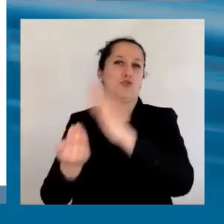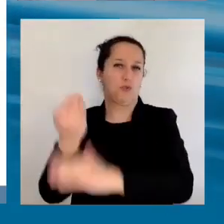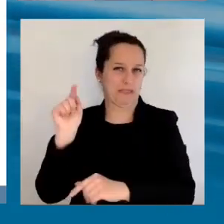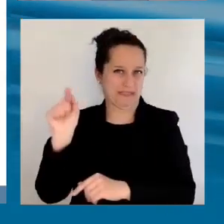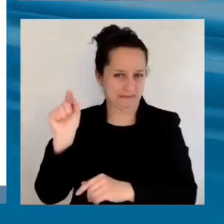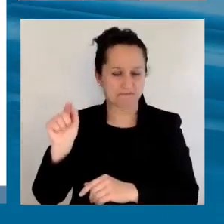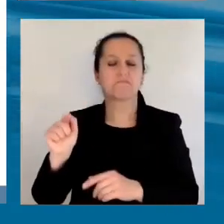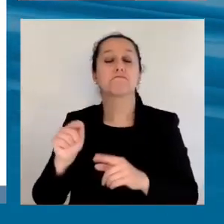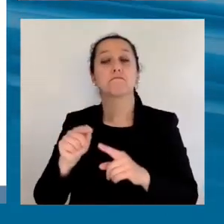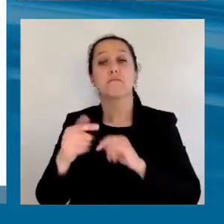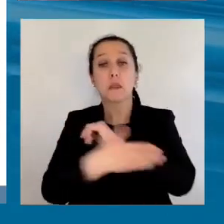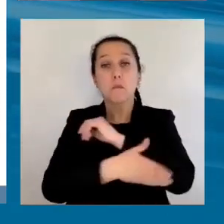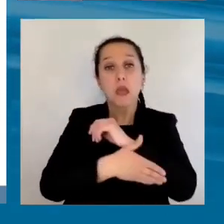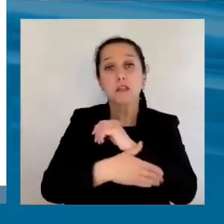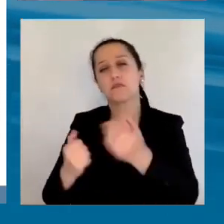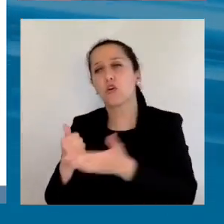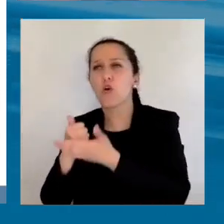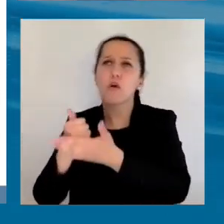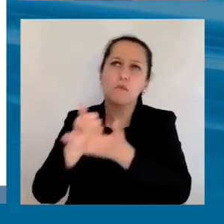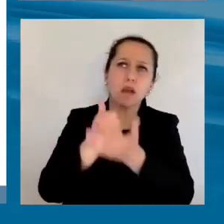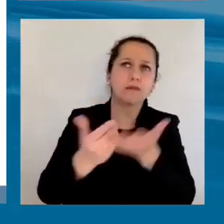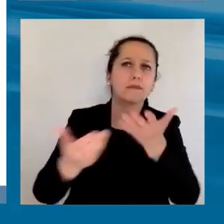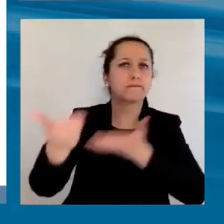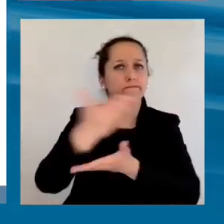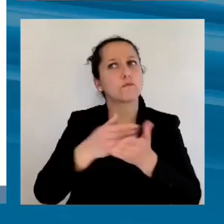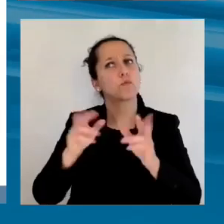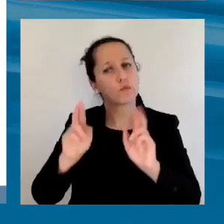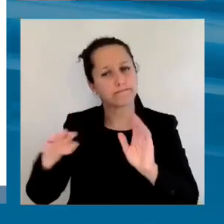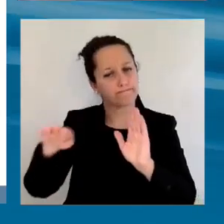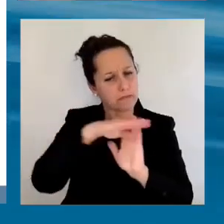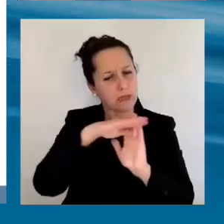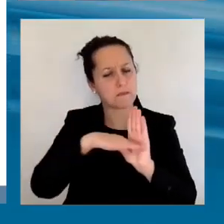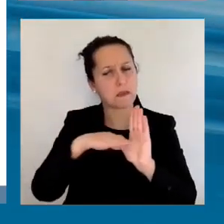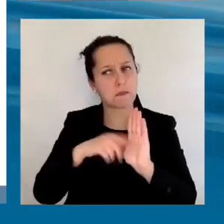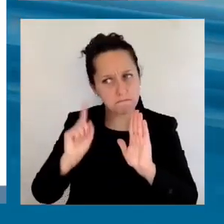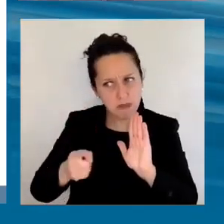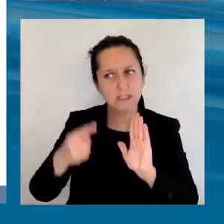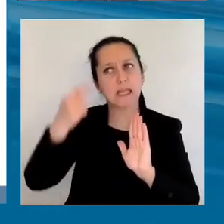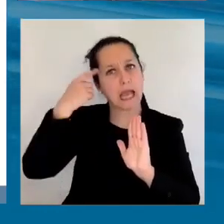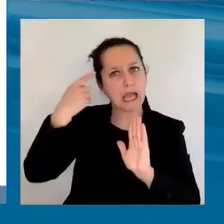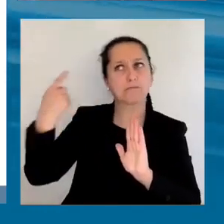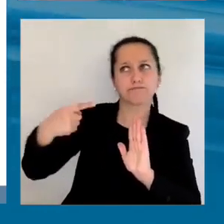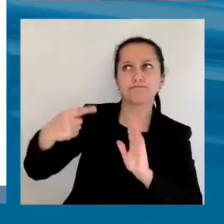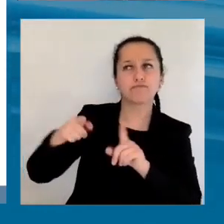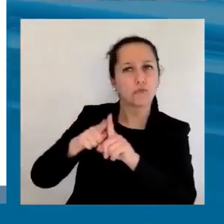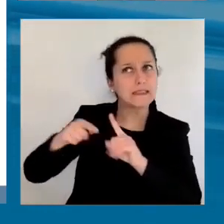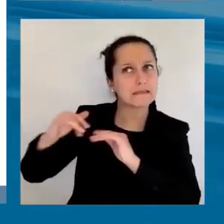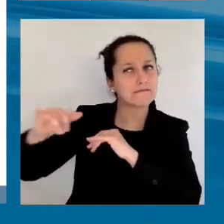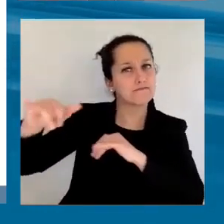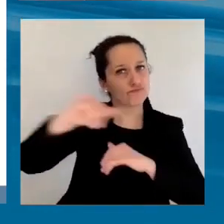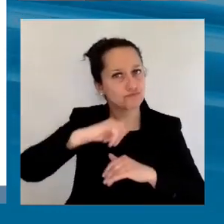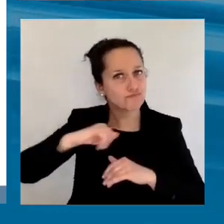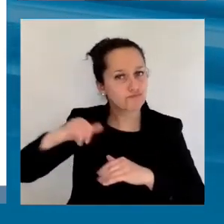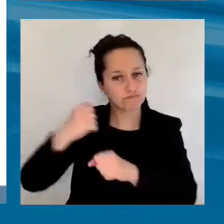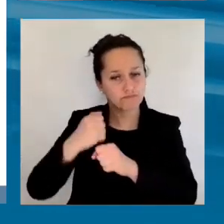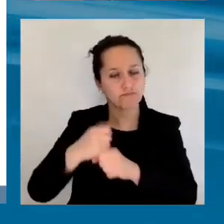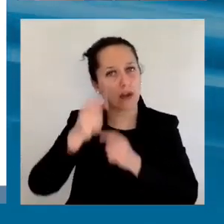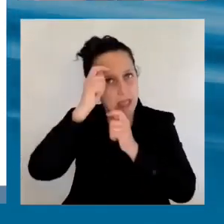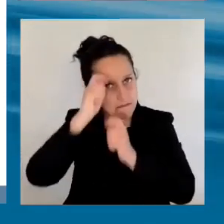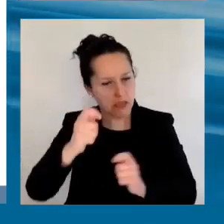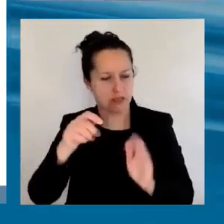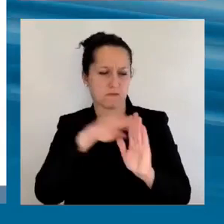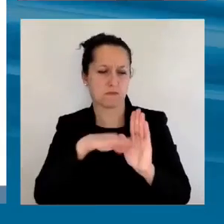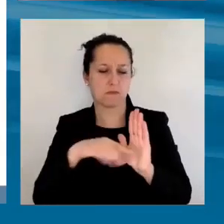colaboraban en cada vez tener reglas más completas de aplicación común, ampliamente respetadas, con órganos